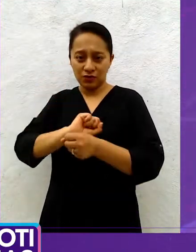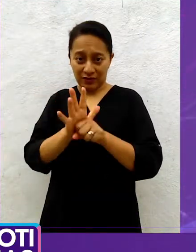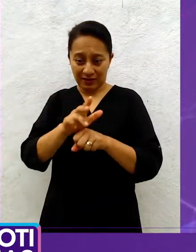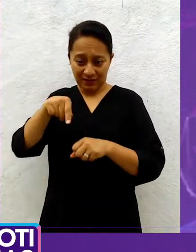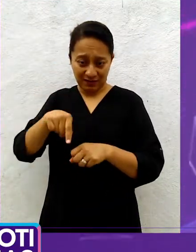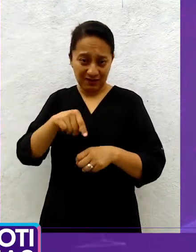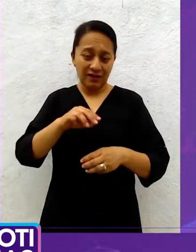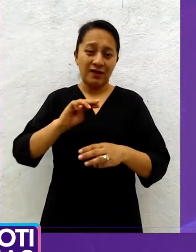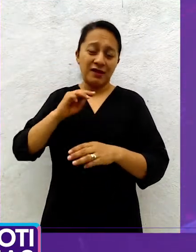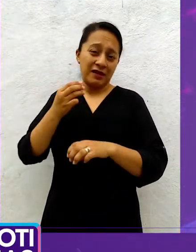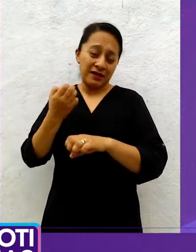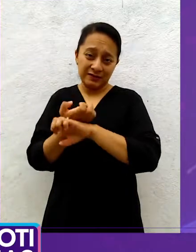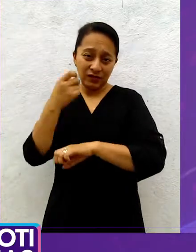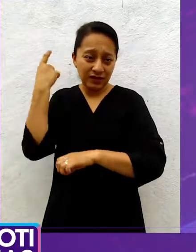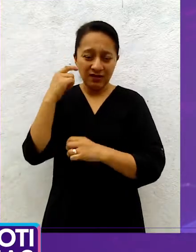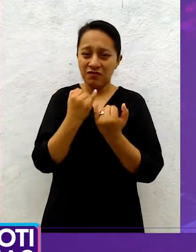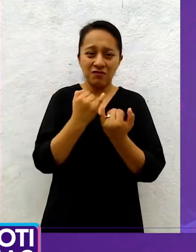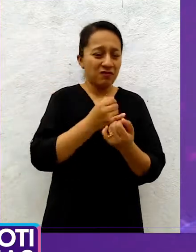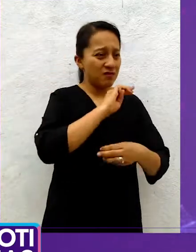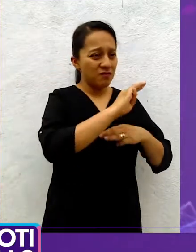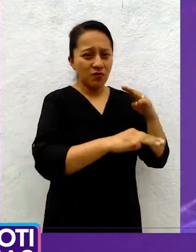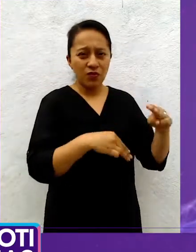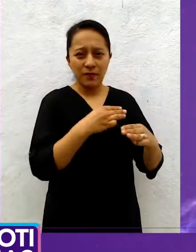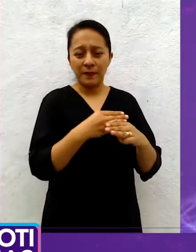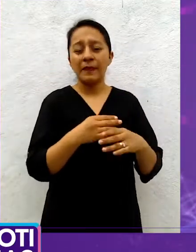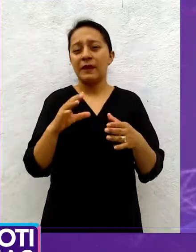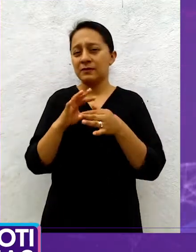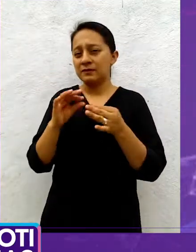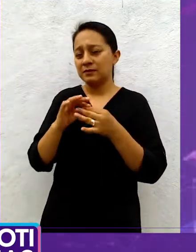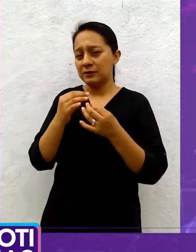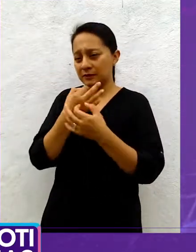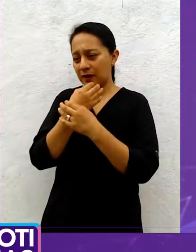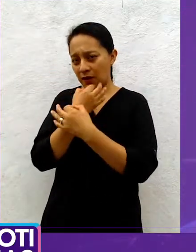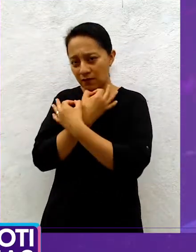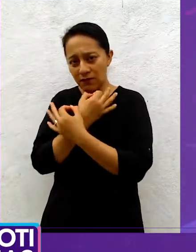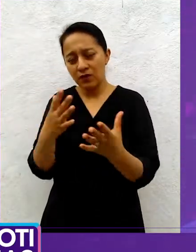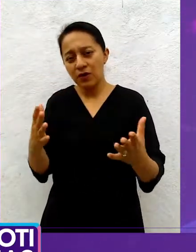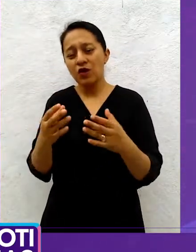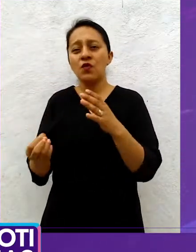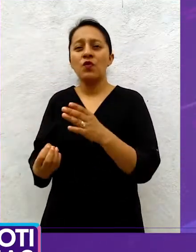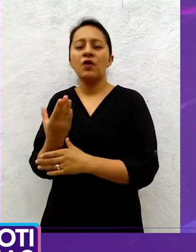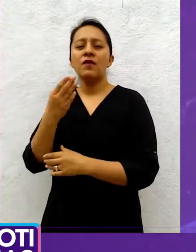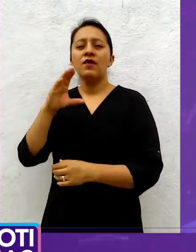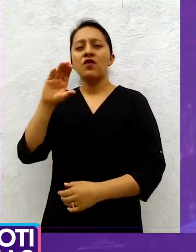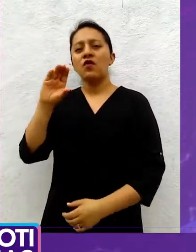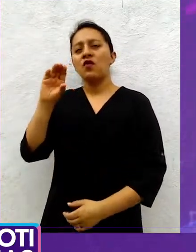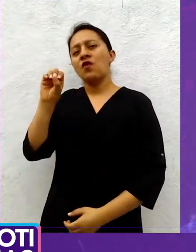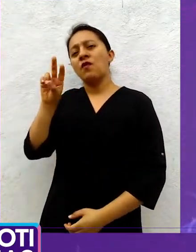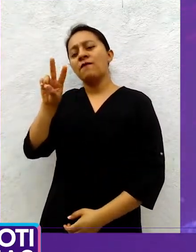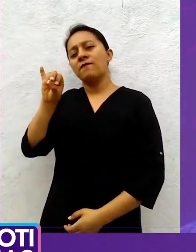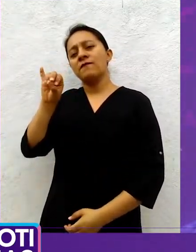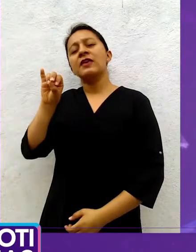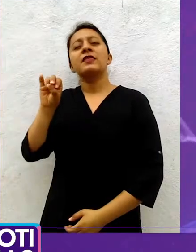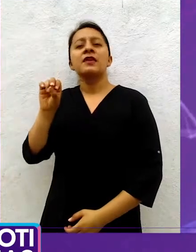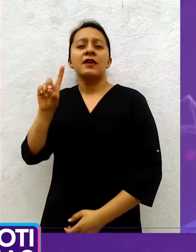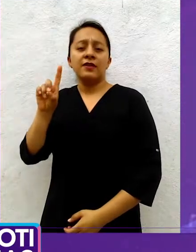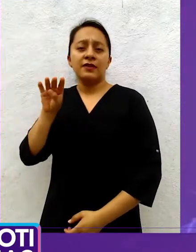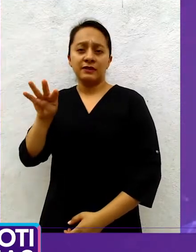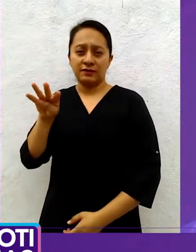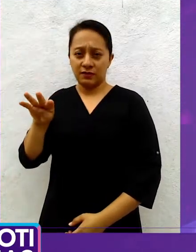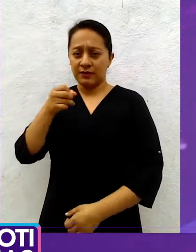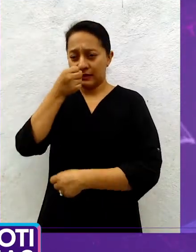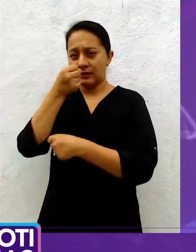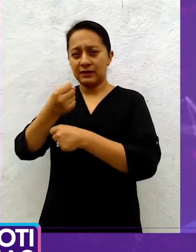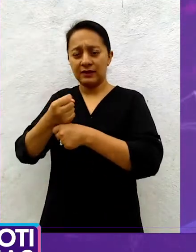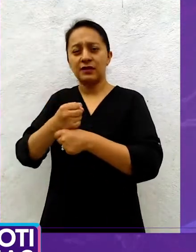querétanos, ya que de acuerdo con el comunicado técnico Nuevo Coronavirus del Mundo COVID-19 que emite la Secretaría de Salud